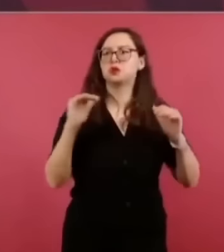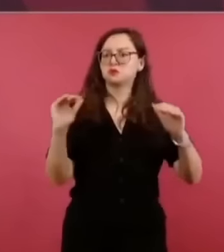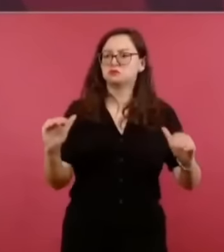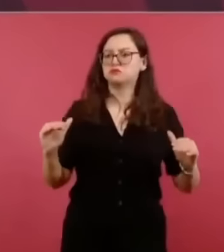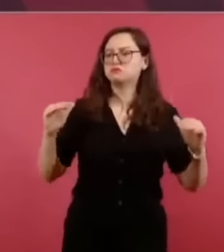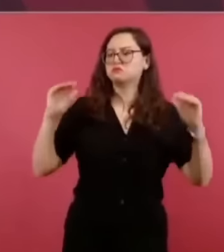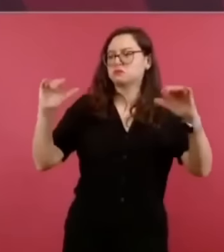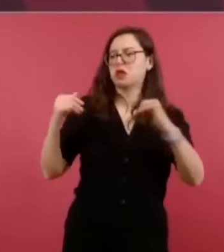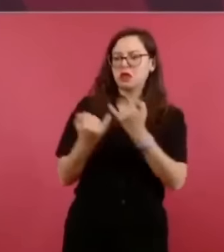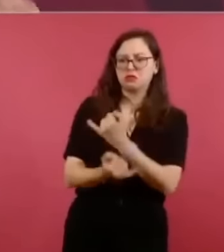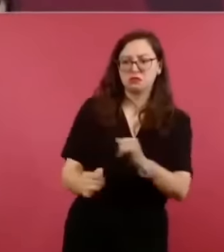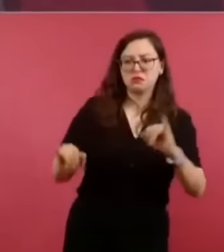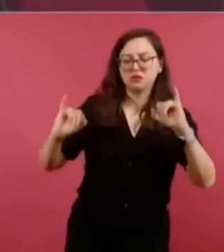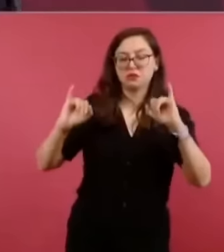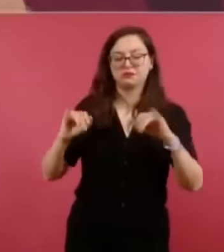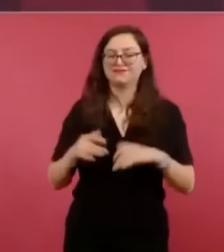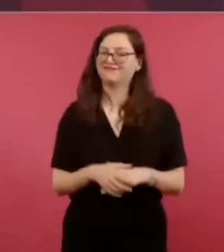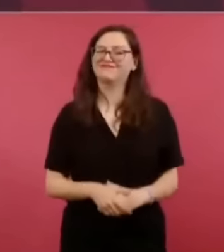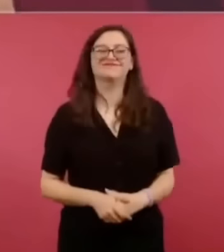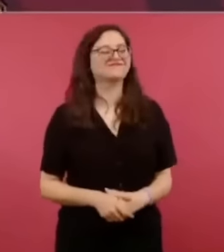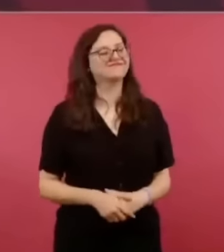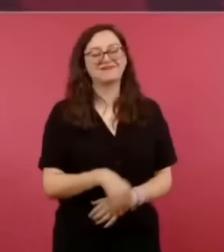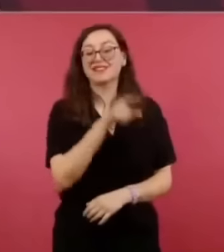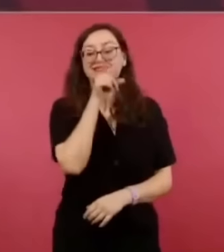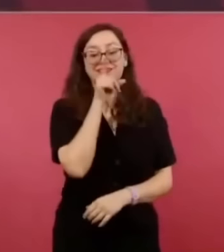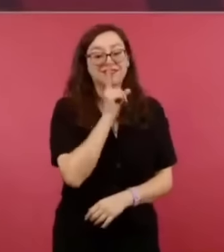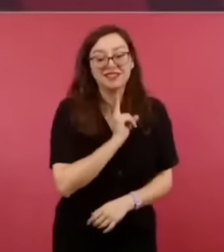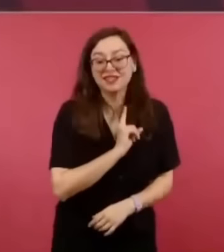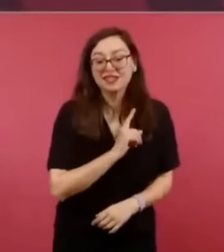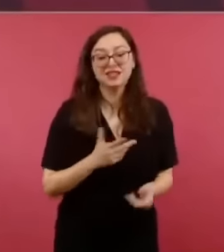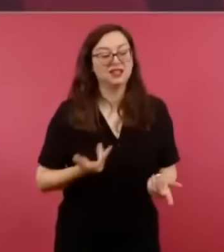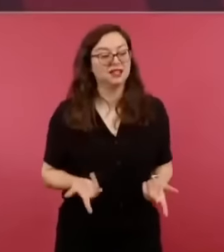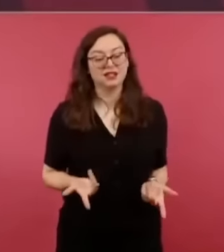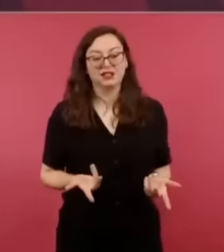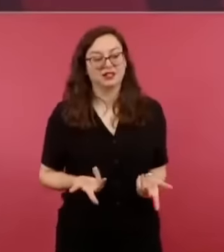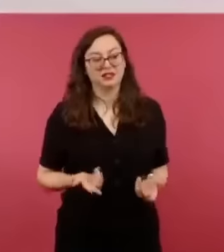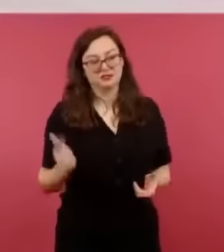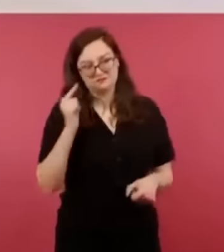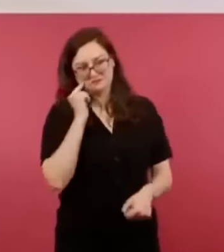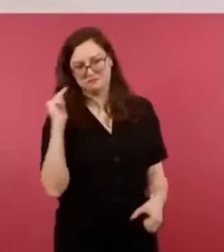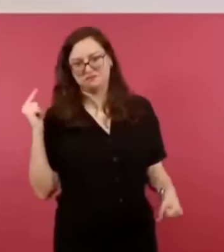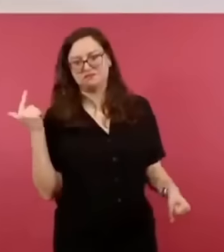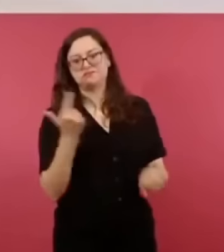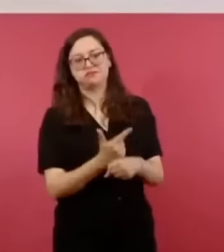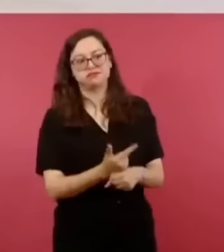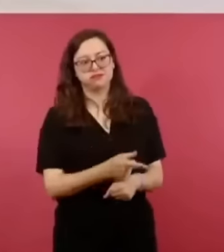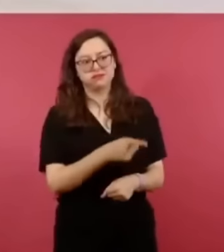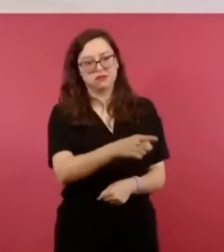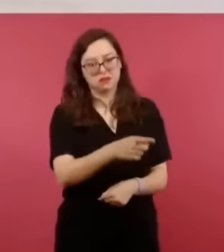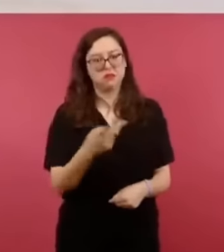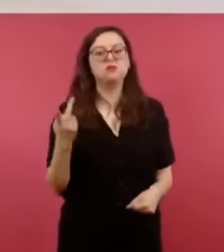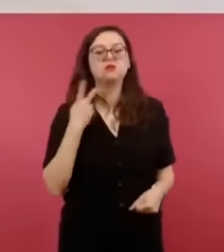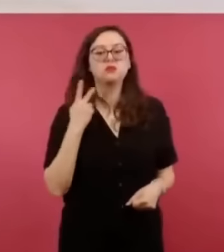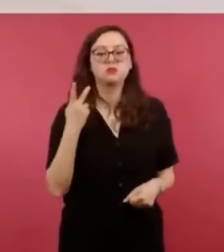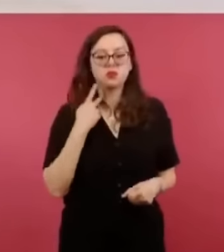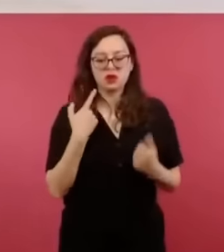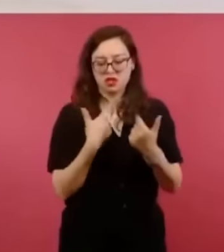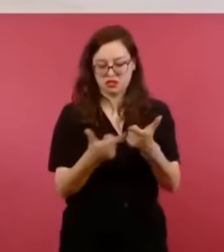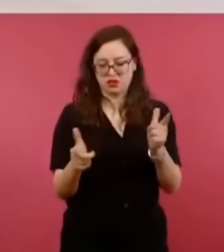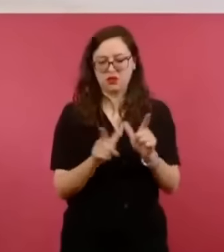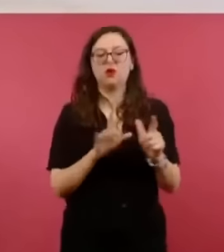No, claro que tienen partido,